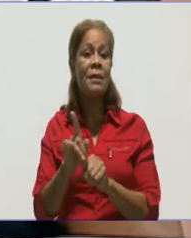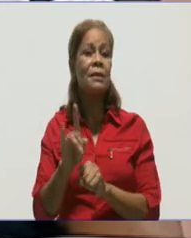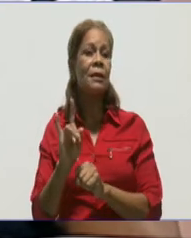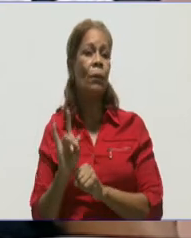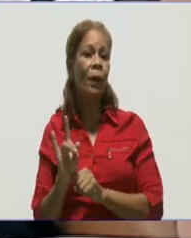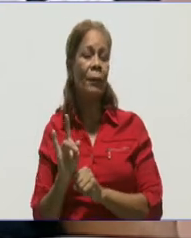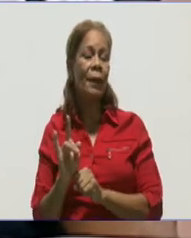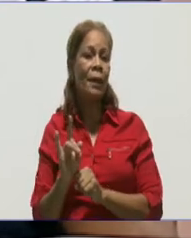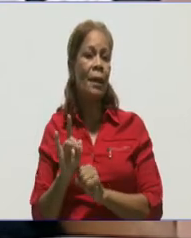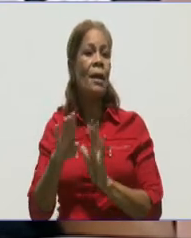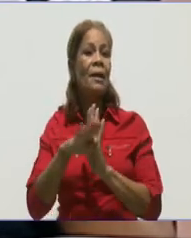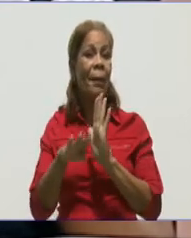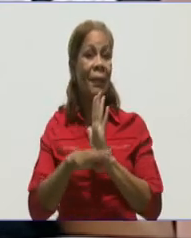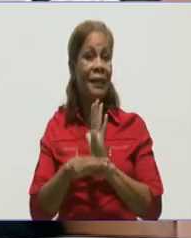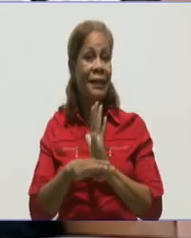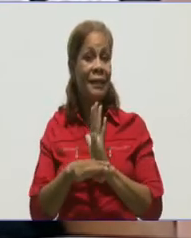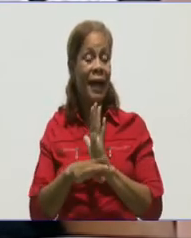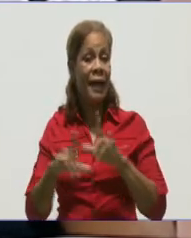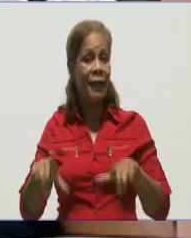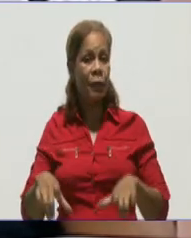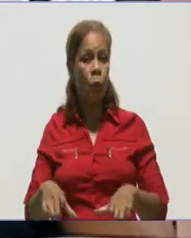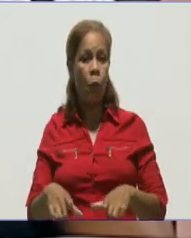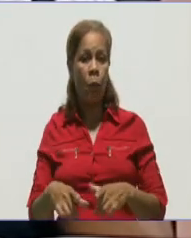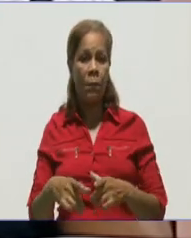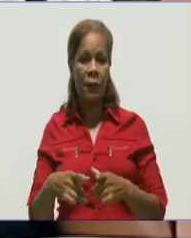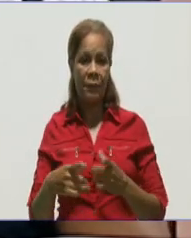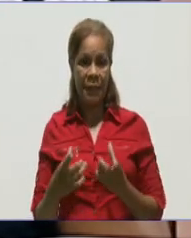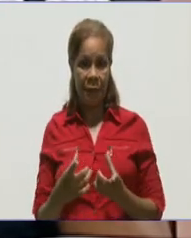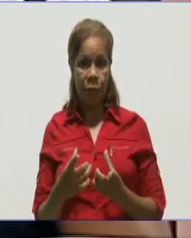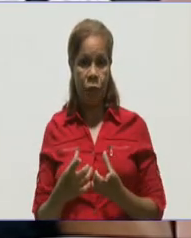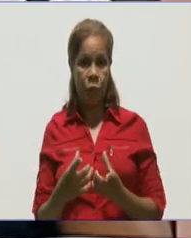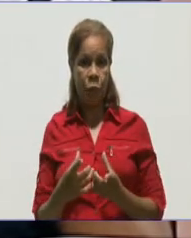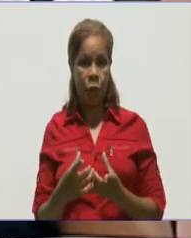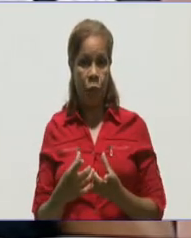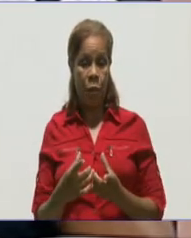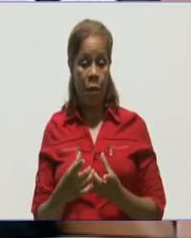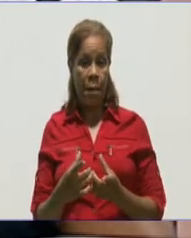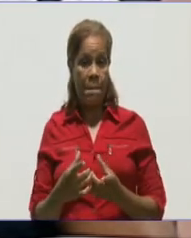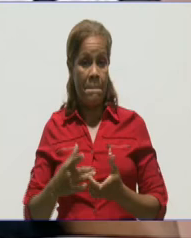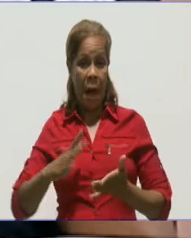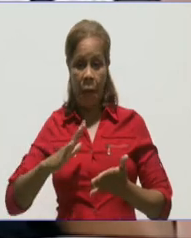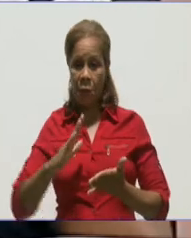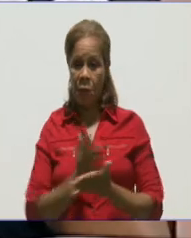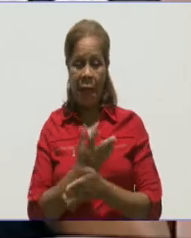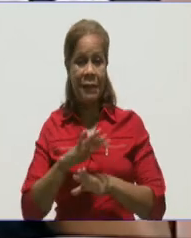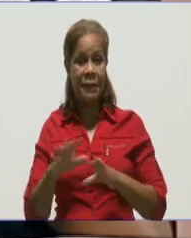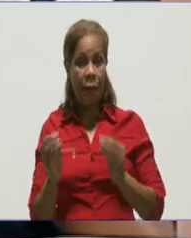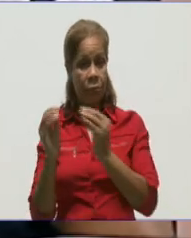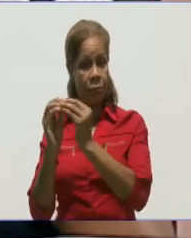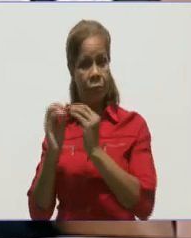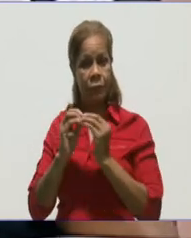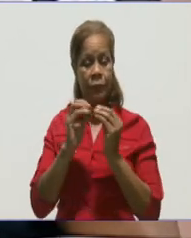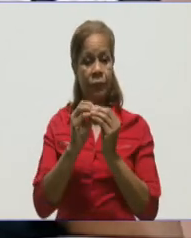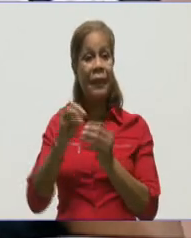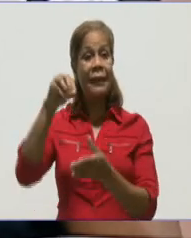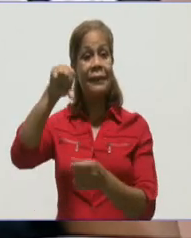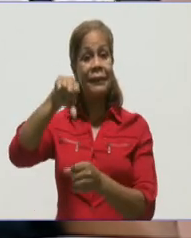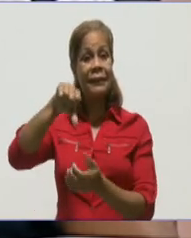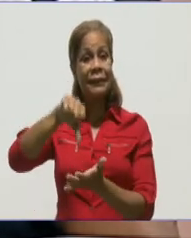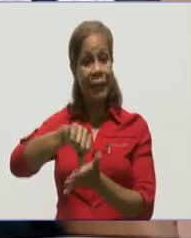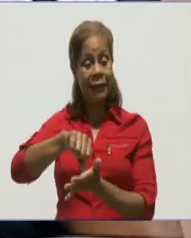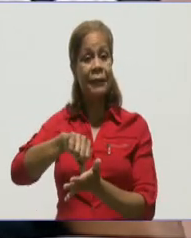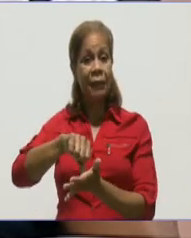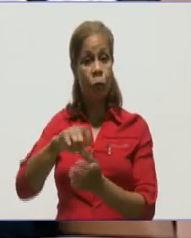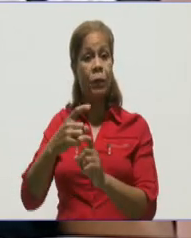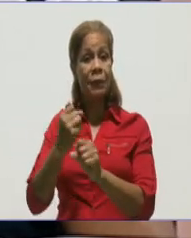medidas para el cumplimiento en centro de trabajo para evitar que se transmita en centro de trabajo, porque además una transmisión en centro de trabajo es bastante